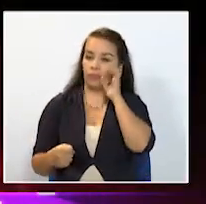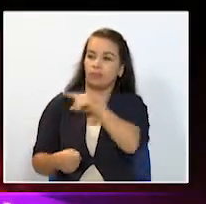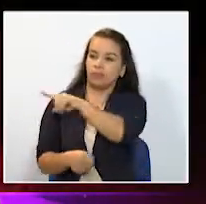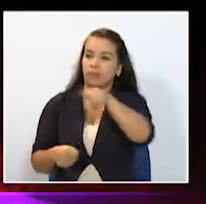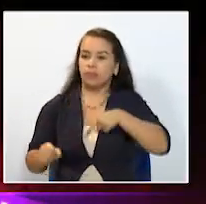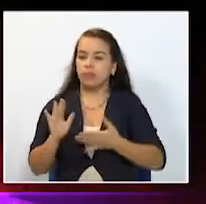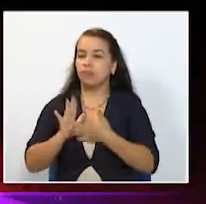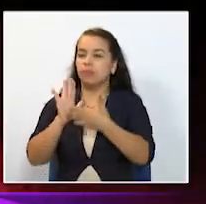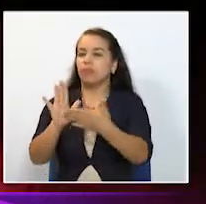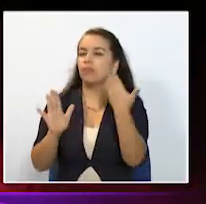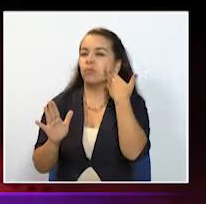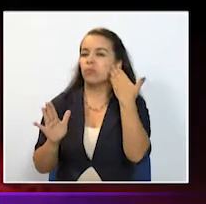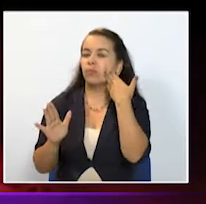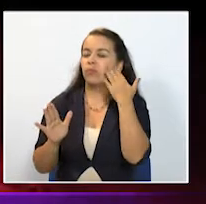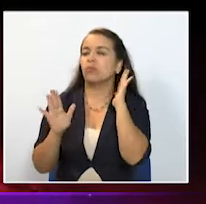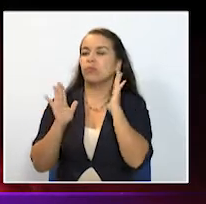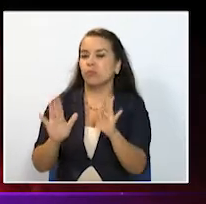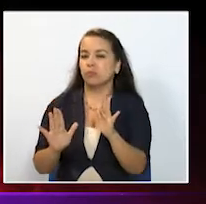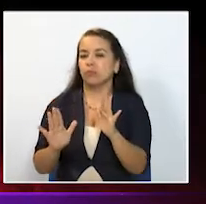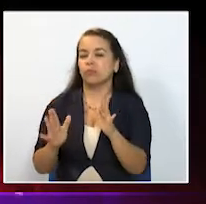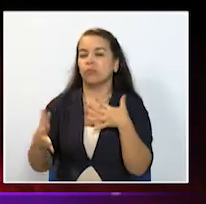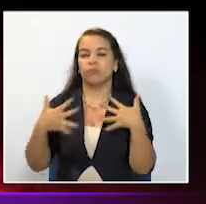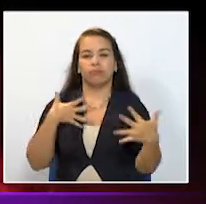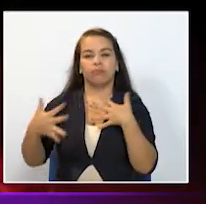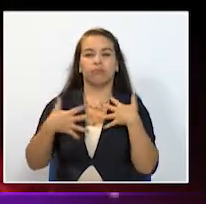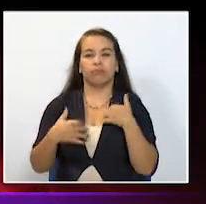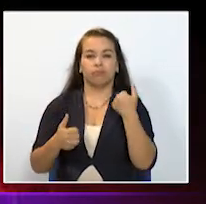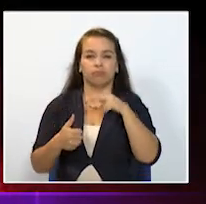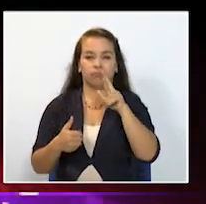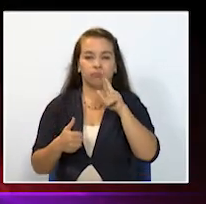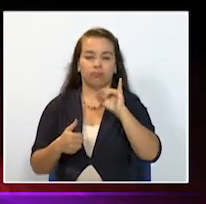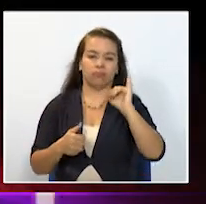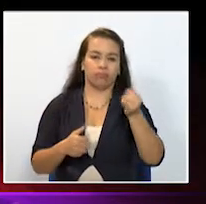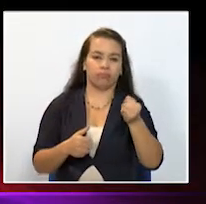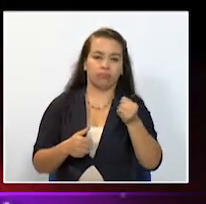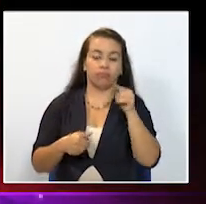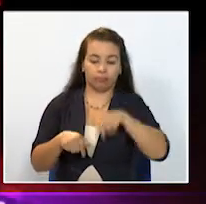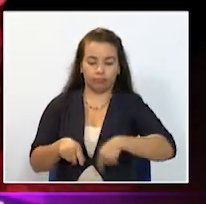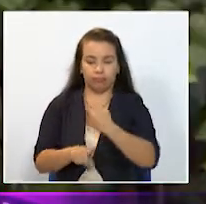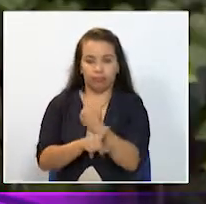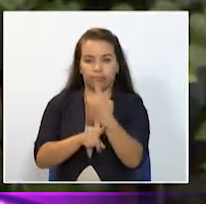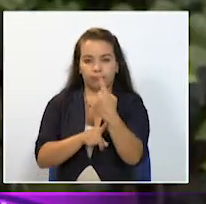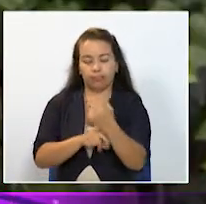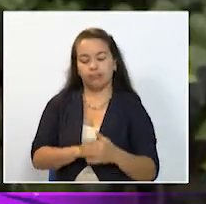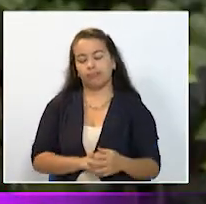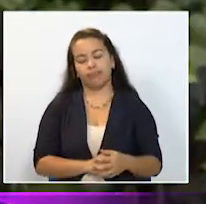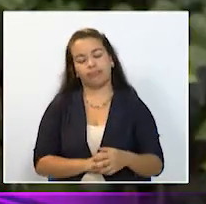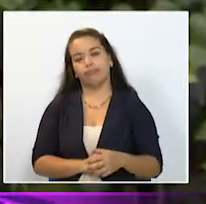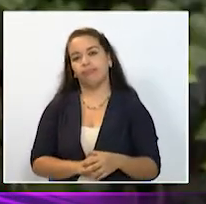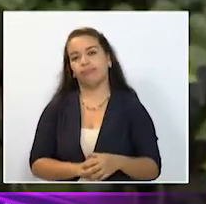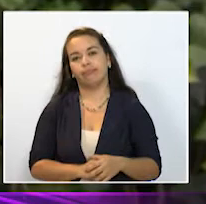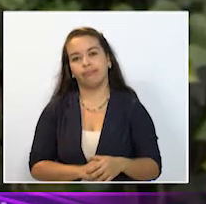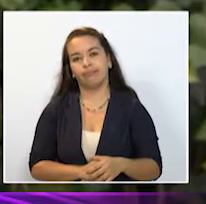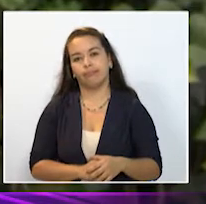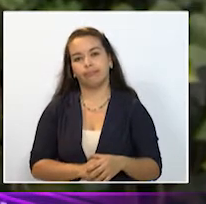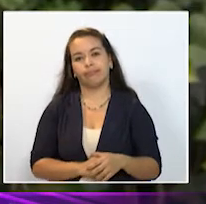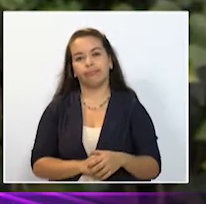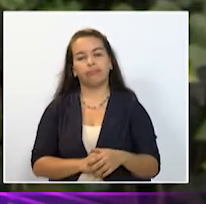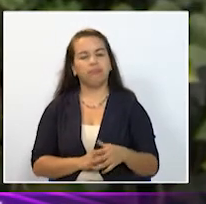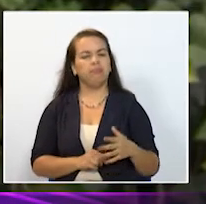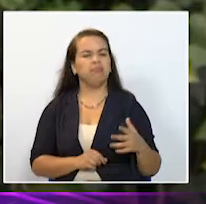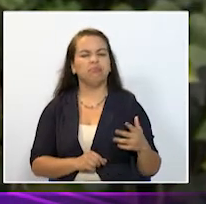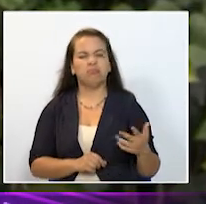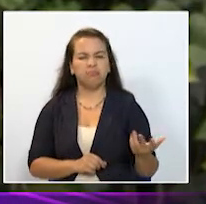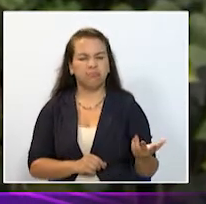presentada en el Galpón de Bellas Artes durante el miércoles y el jueves de esta semana La obra en sí es un